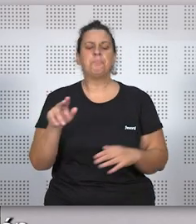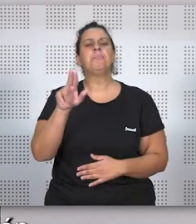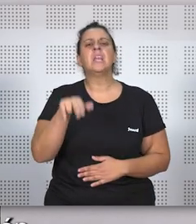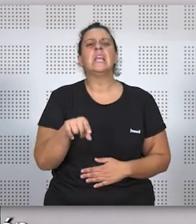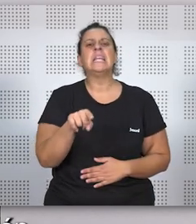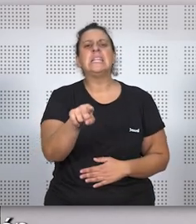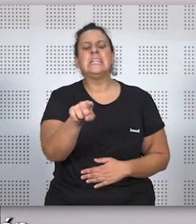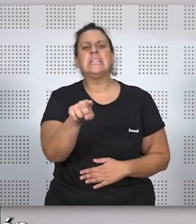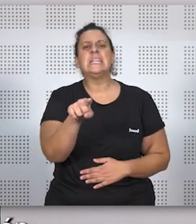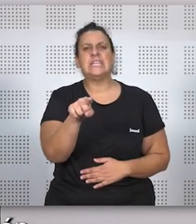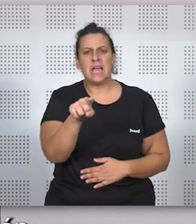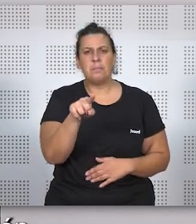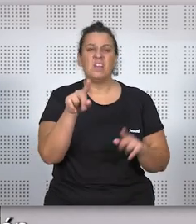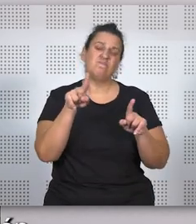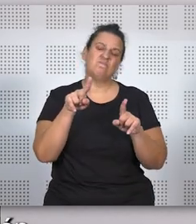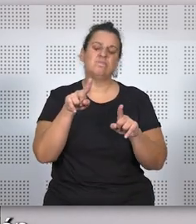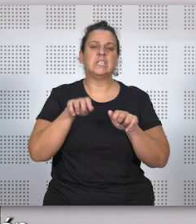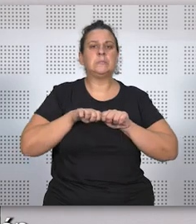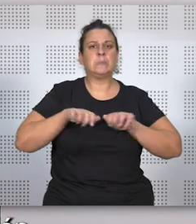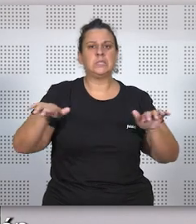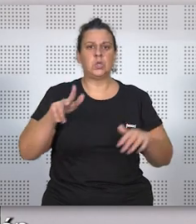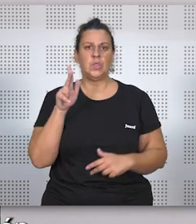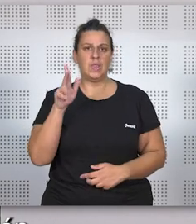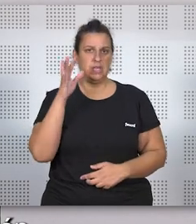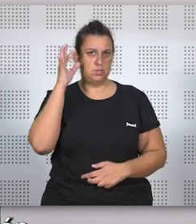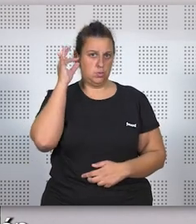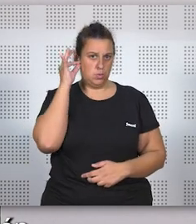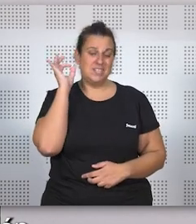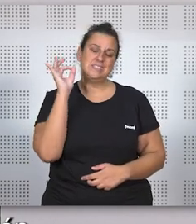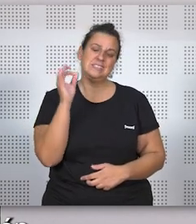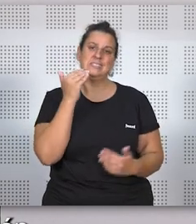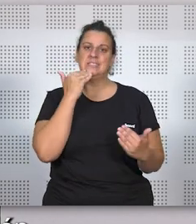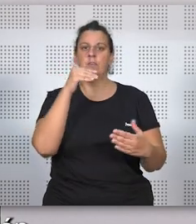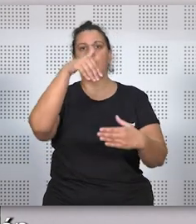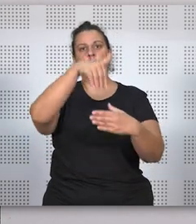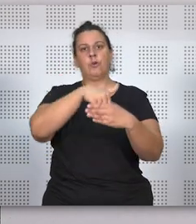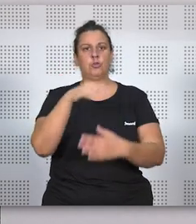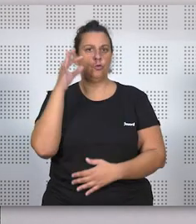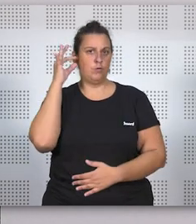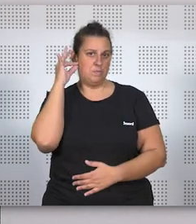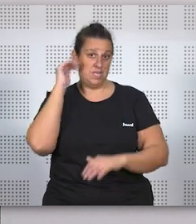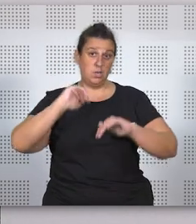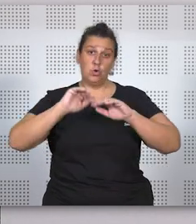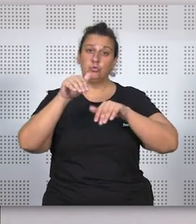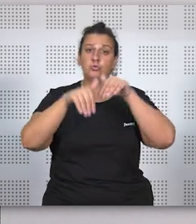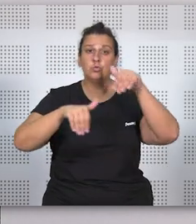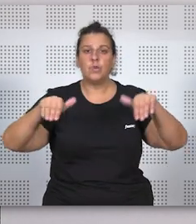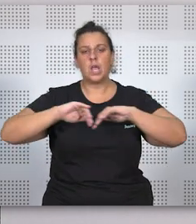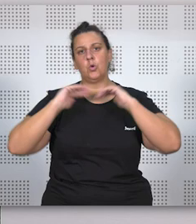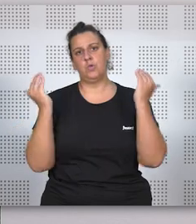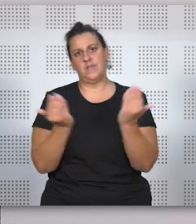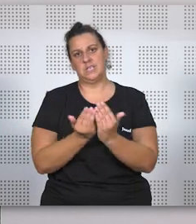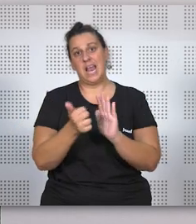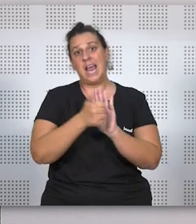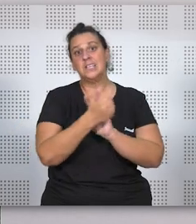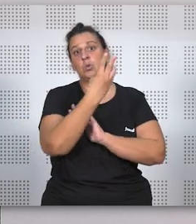relacionado en el fondo con la expansión de derechos de la mujer está el voto femenino, decir, el sufragio universal, por fin,